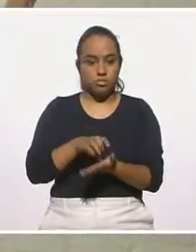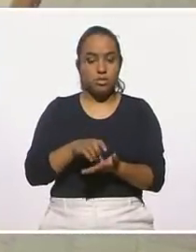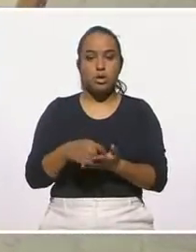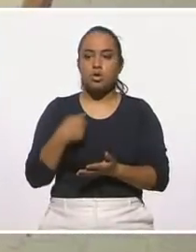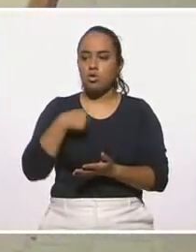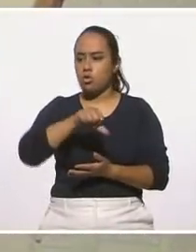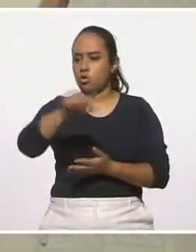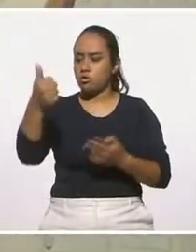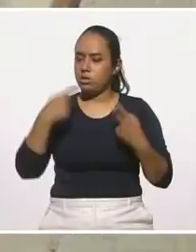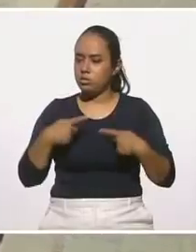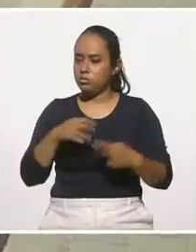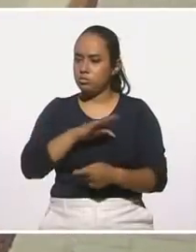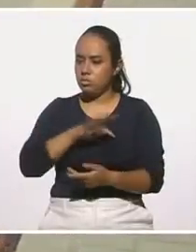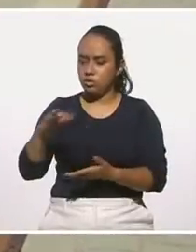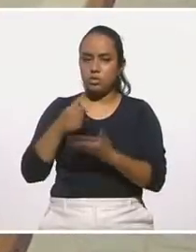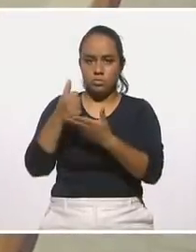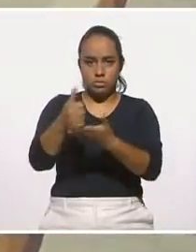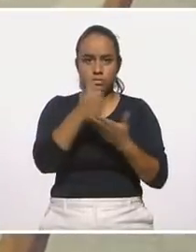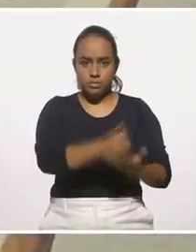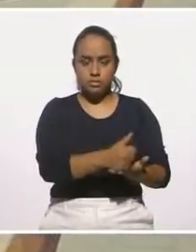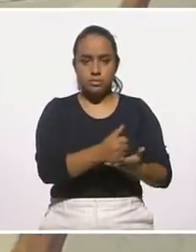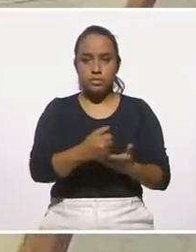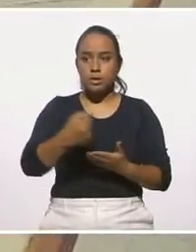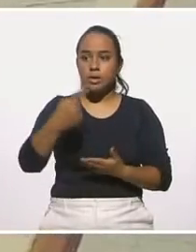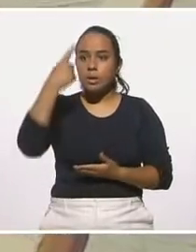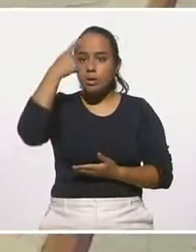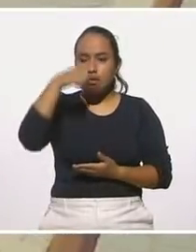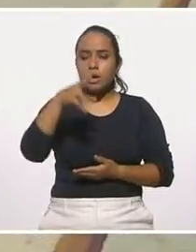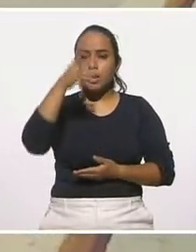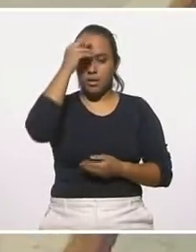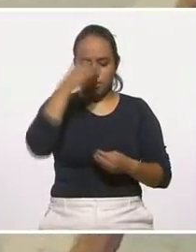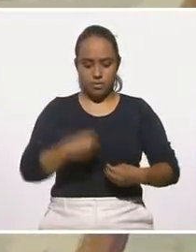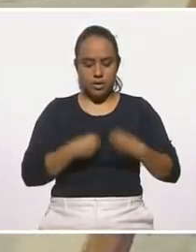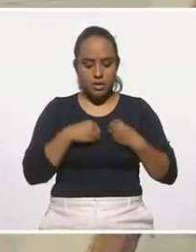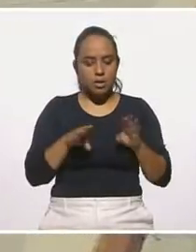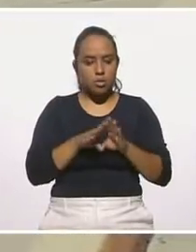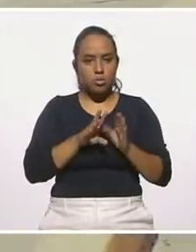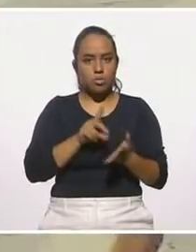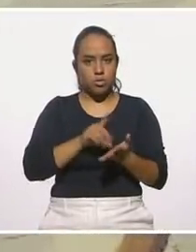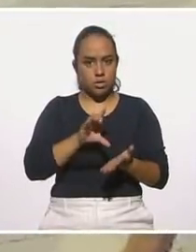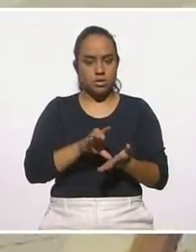ayudar a otros a aprender a vivir en condición de discapacidad.